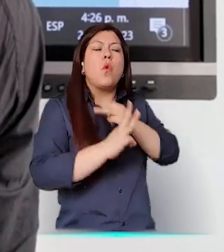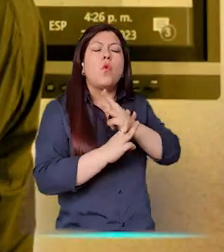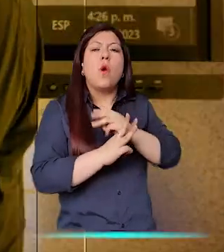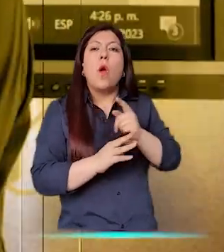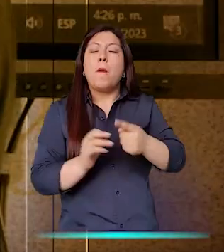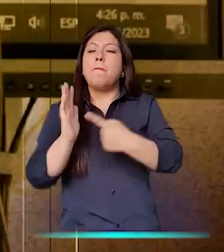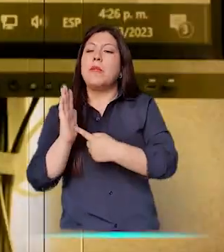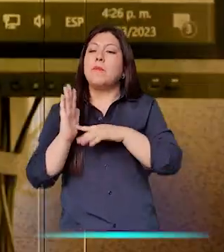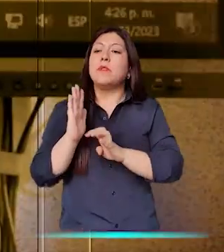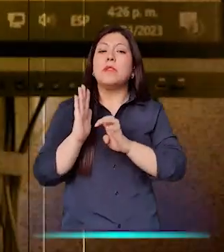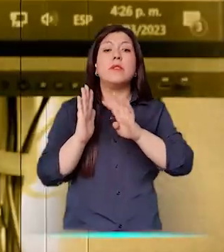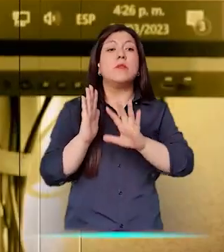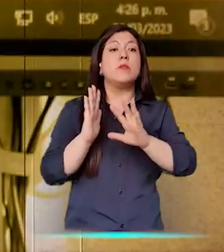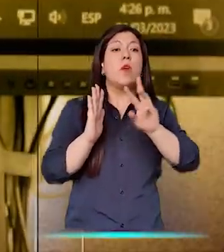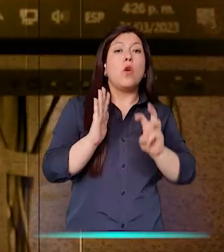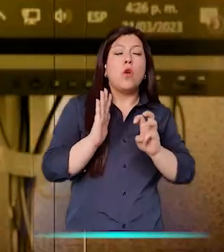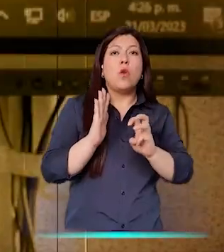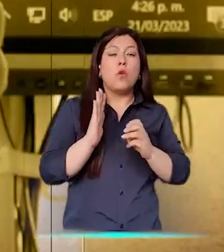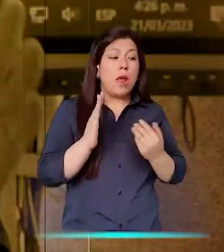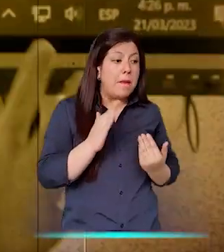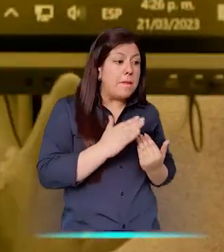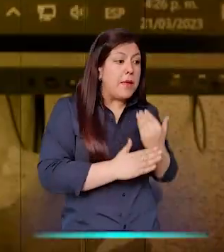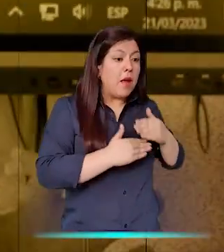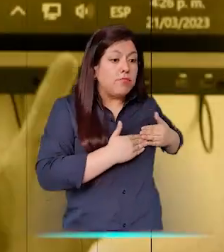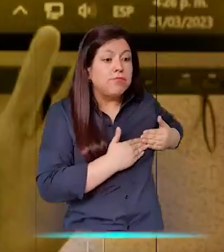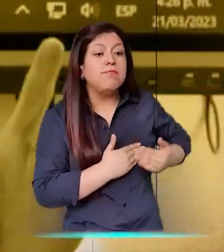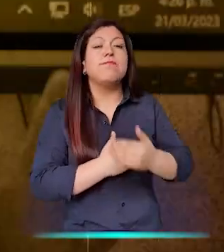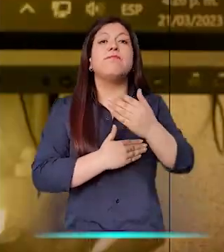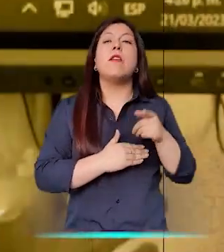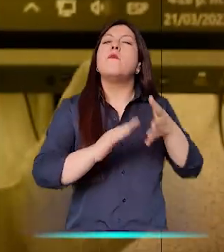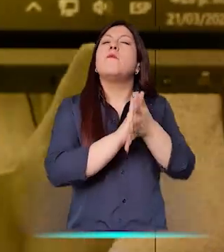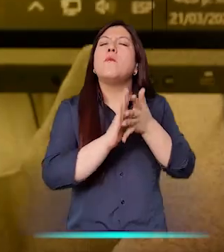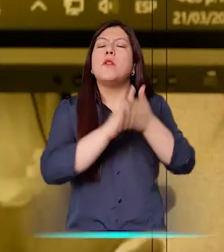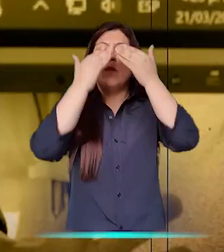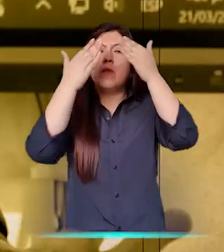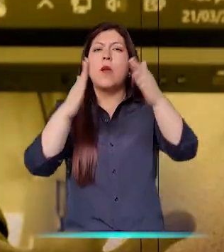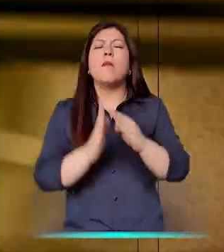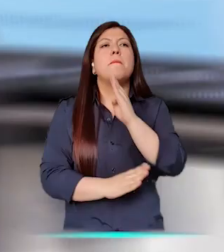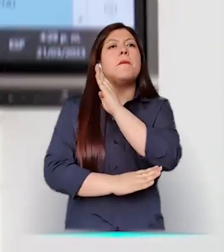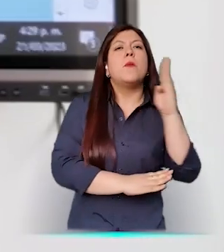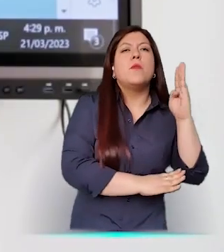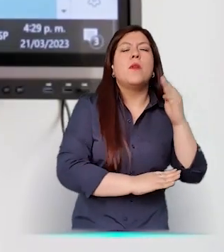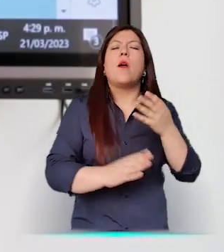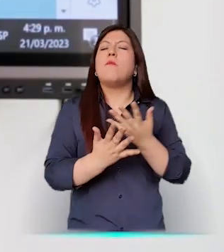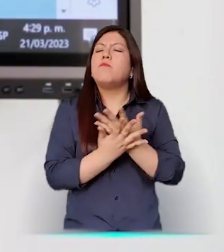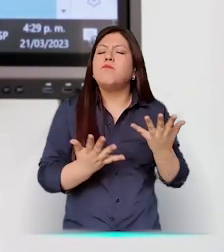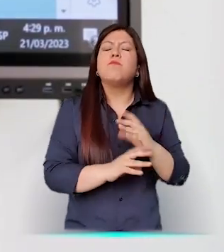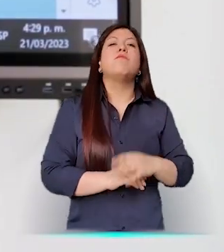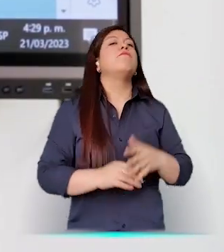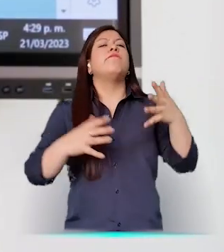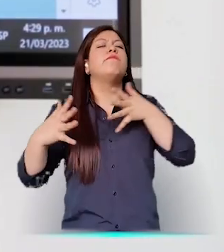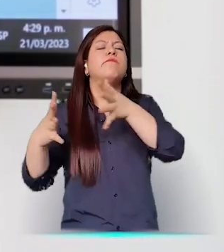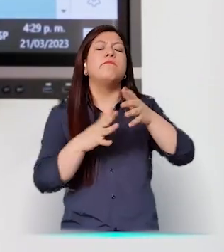electorales más antigua y más grande del mundo, desde 1958. Y ahí encuentra